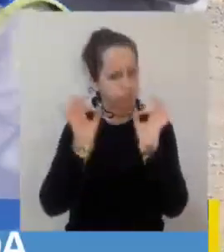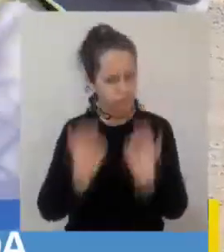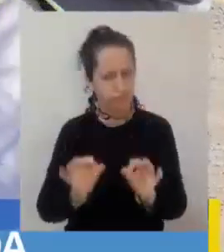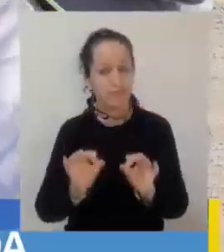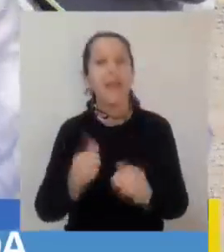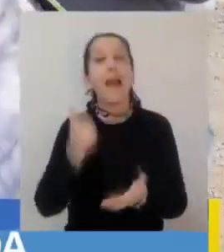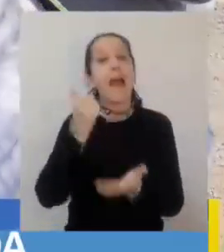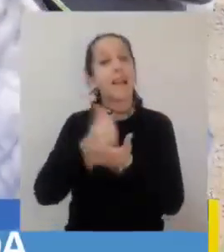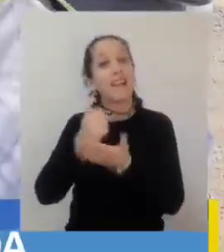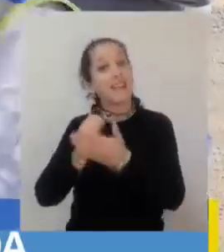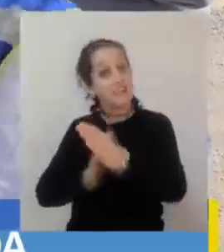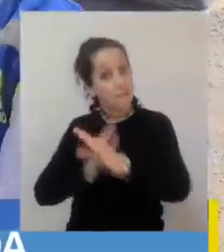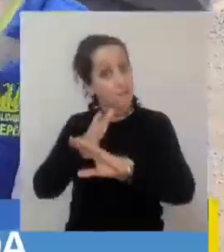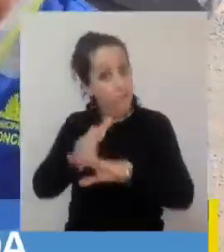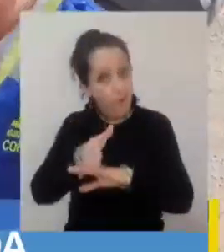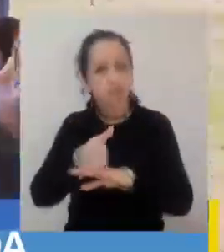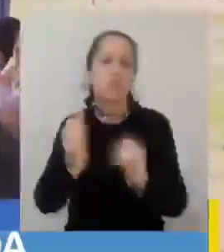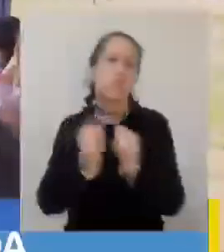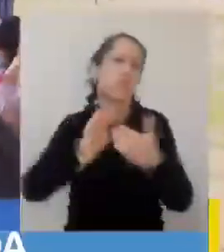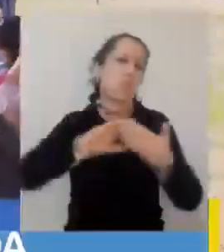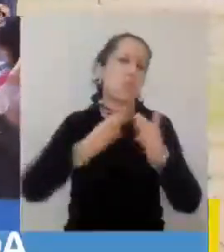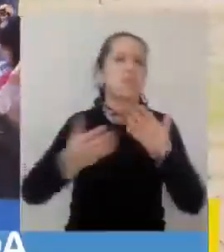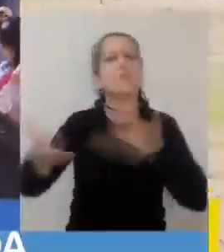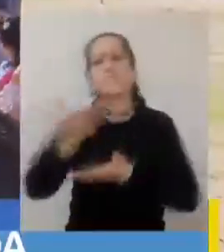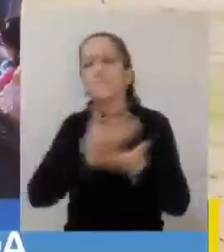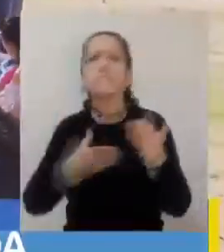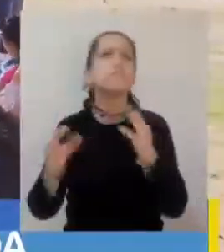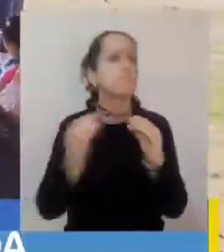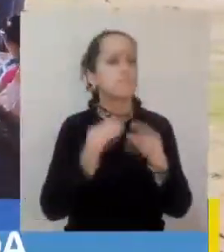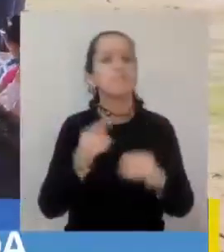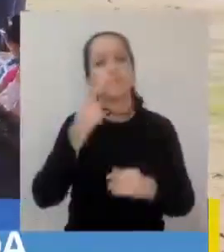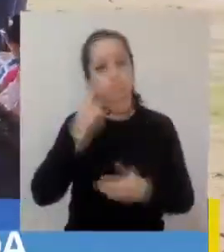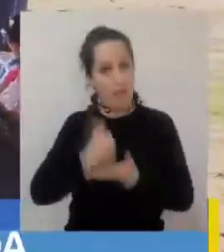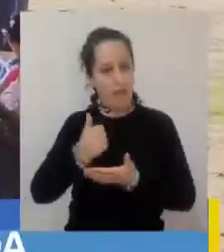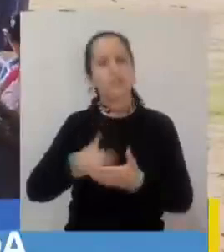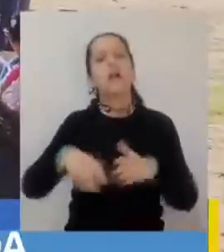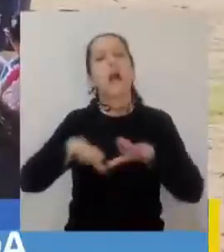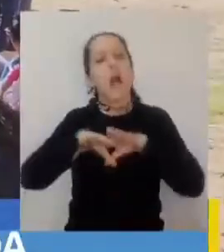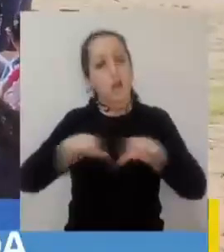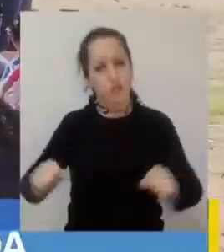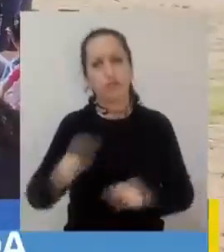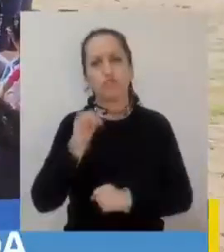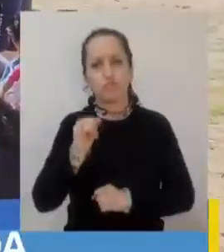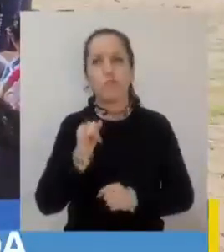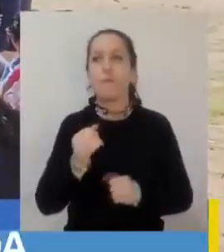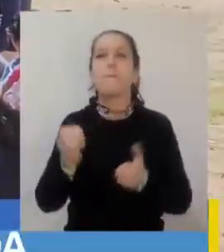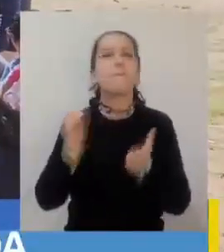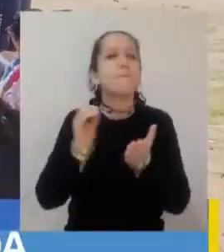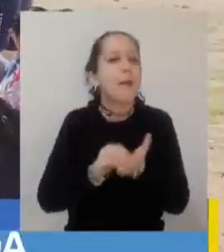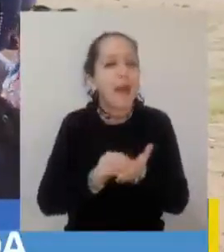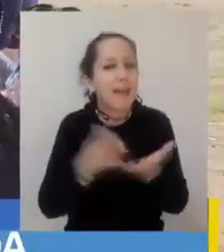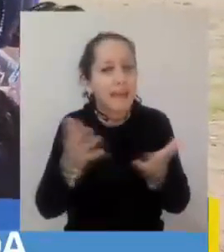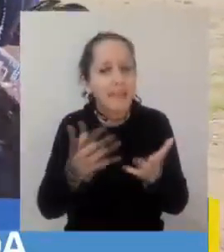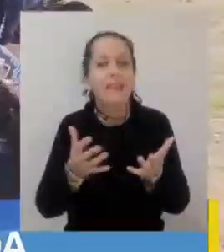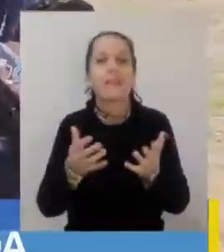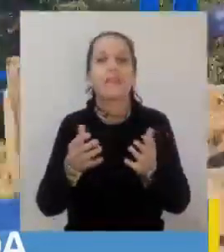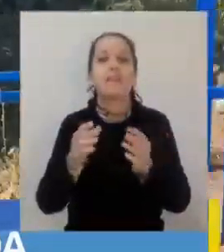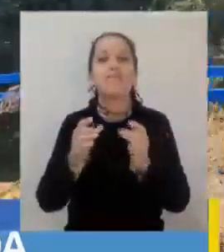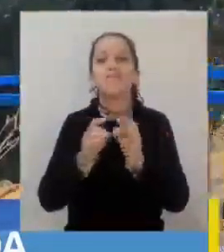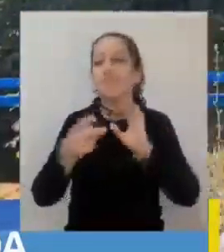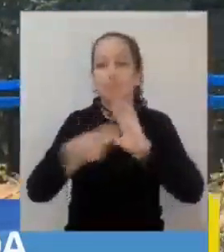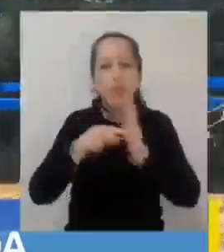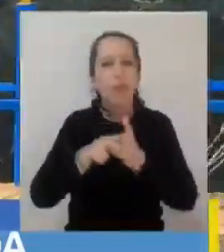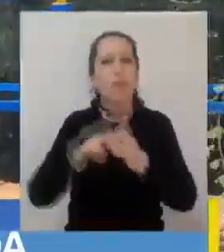alcalde en terreno, junto a la comunidad, se comprometió a que se realizarían trabajos de mitigación para disminuir los